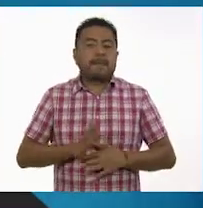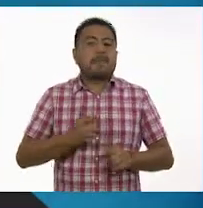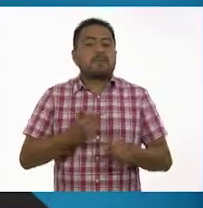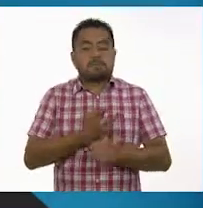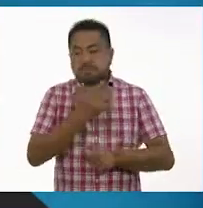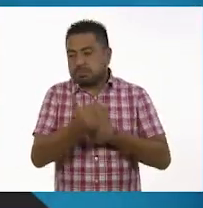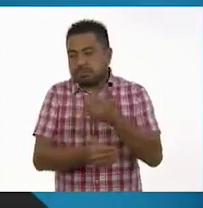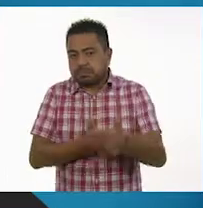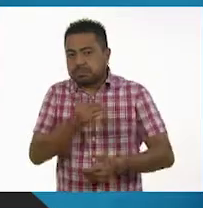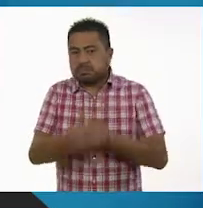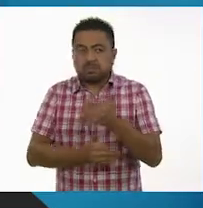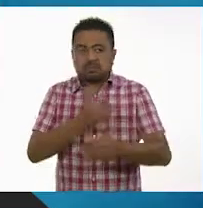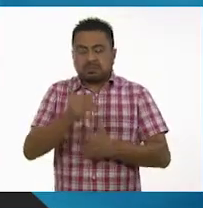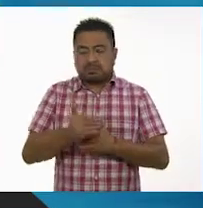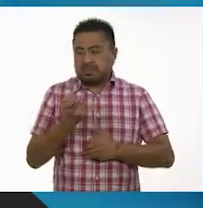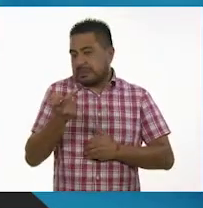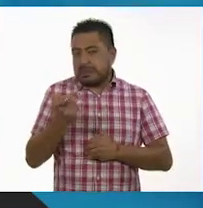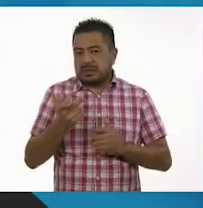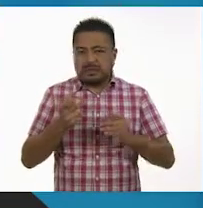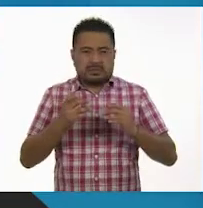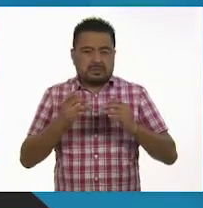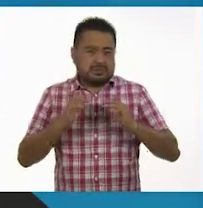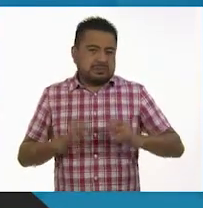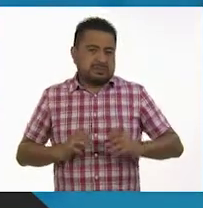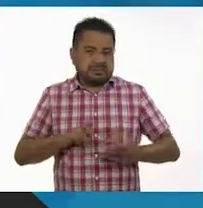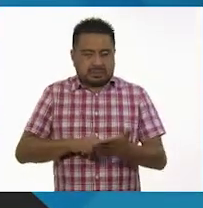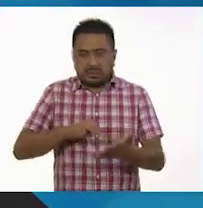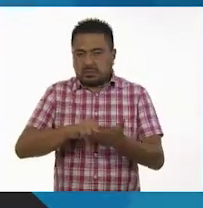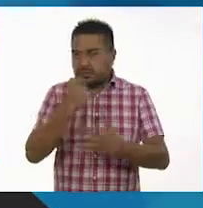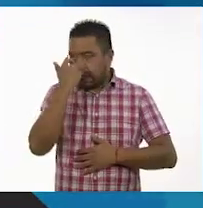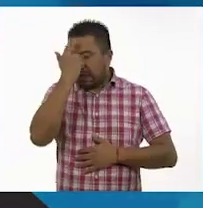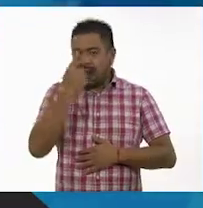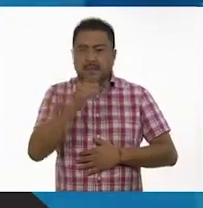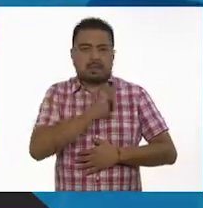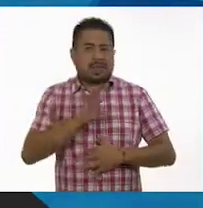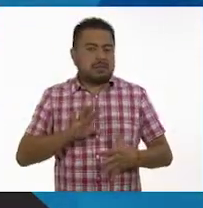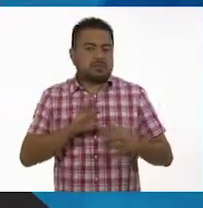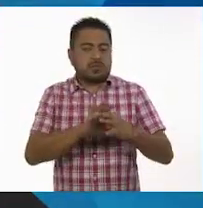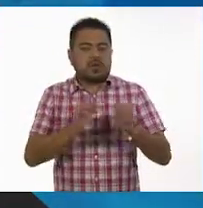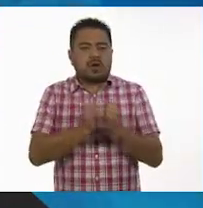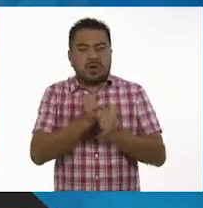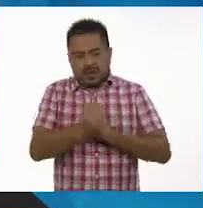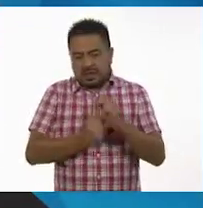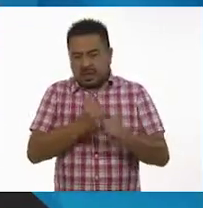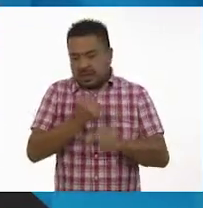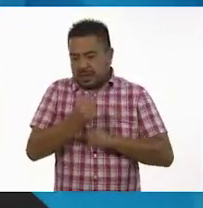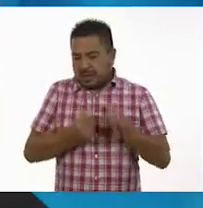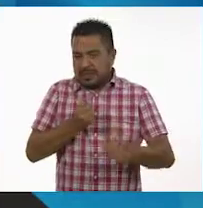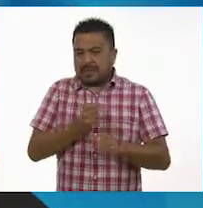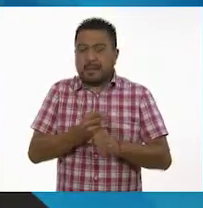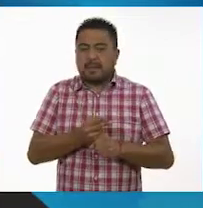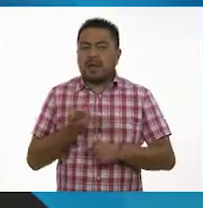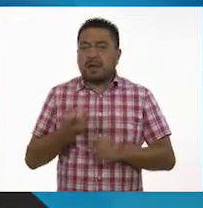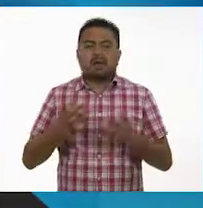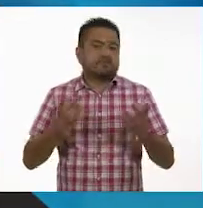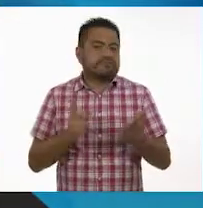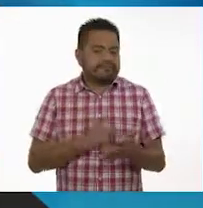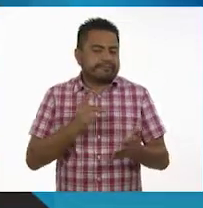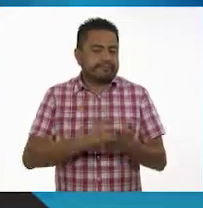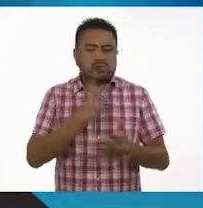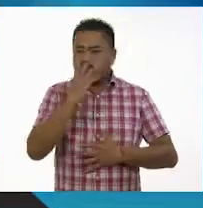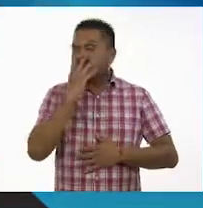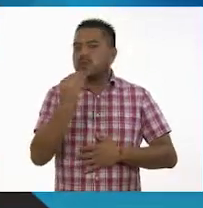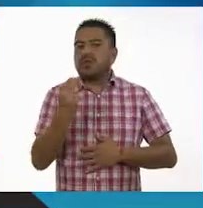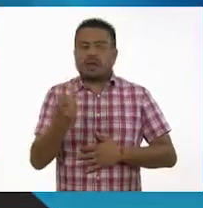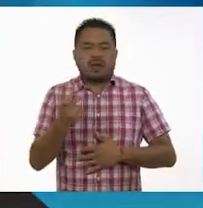pesar de que las condiciones físicas estén creadas para concibir desde edades tempranas, muchas veces los